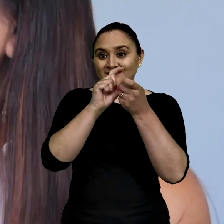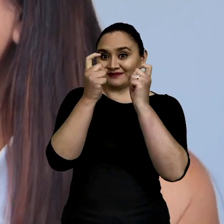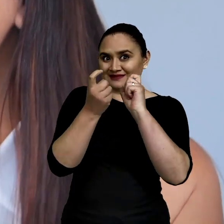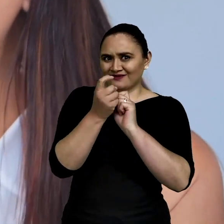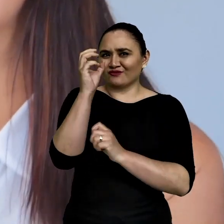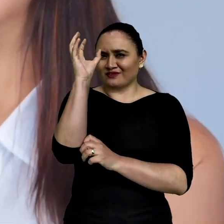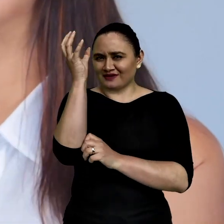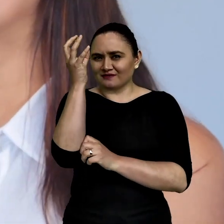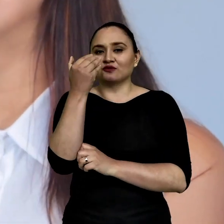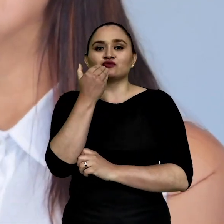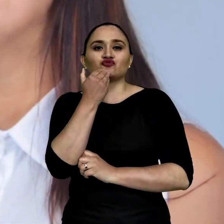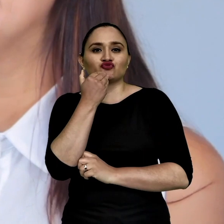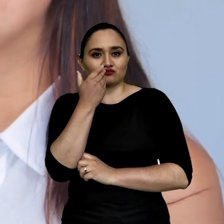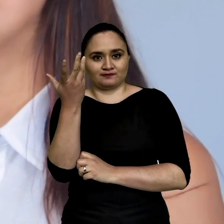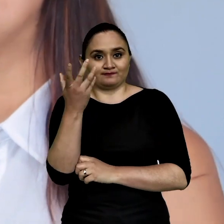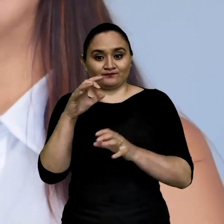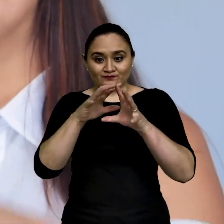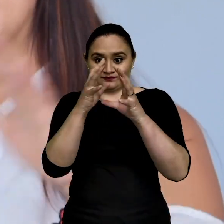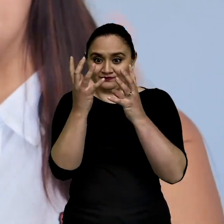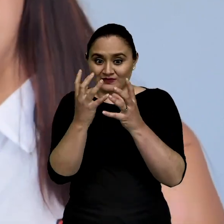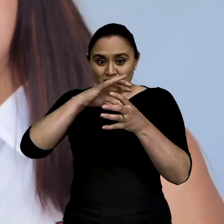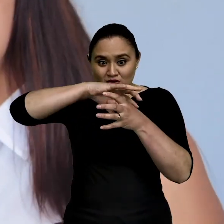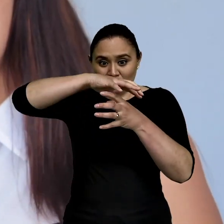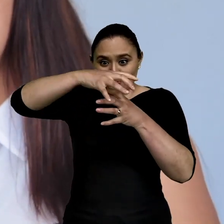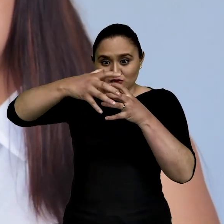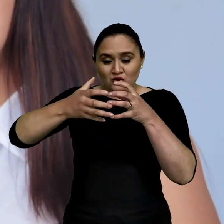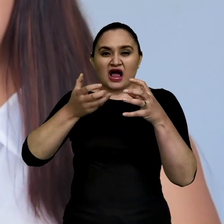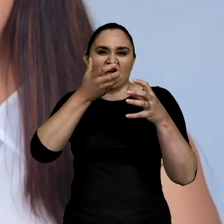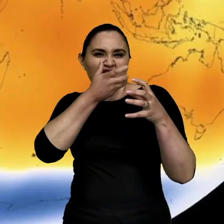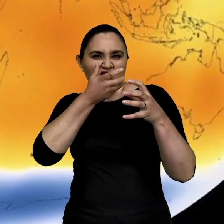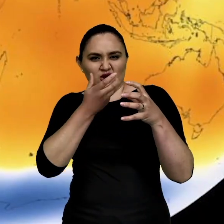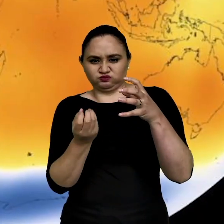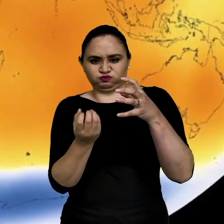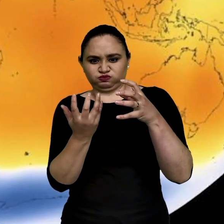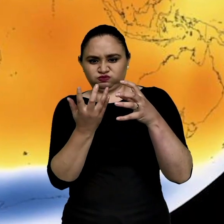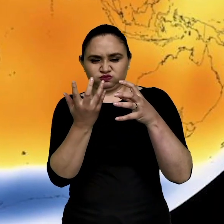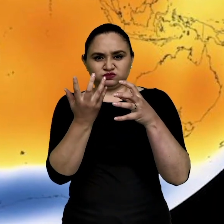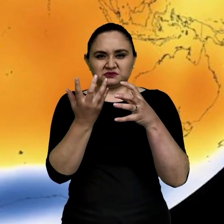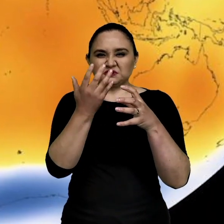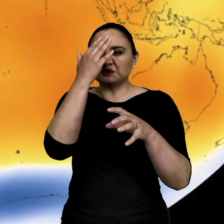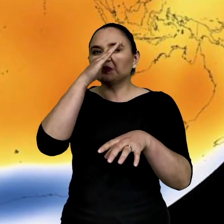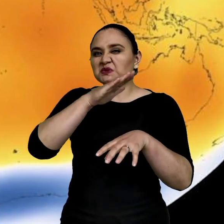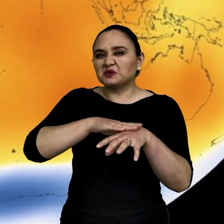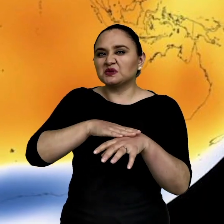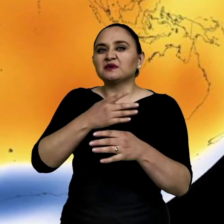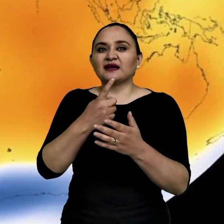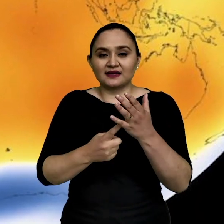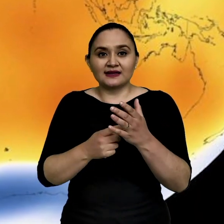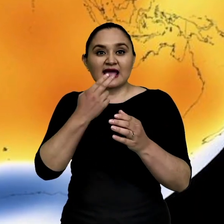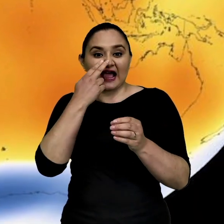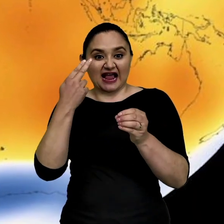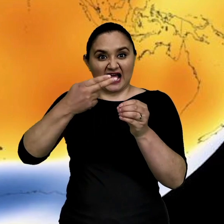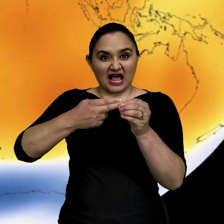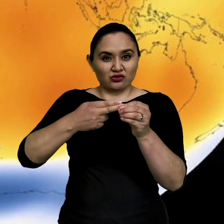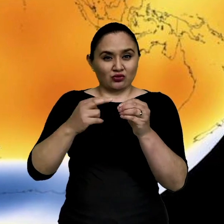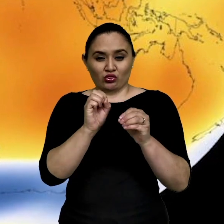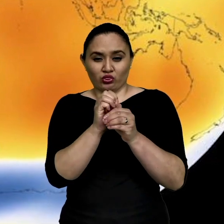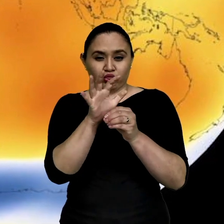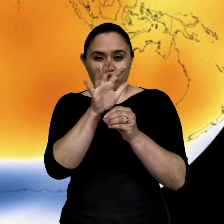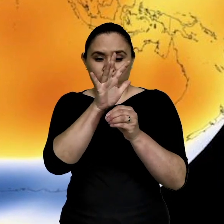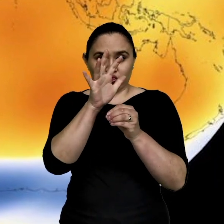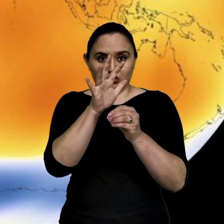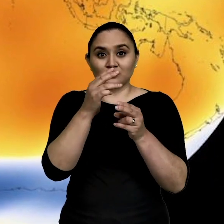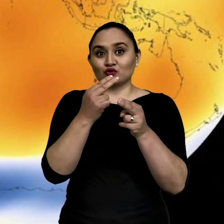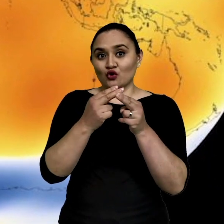El cambio climático es un efecto de calentamiento del planeta debido a la sobreproducción de gases de efecto invernadero,